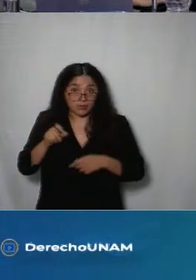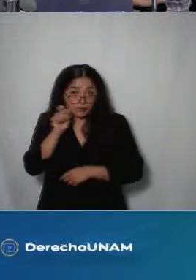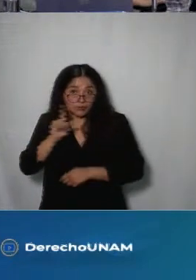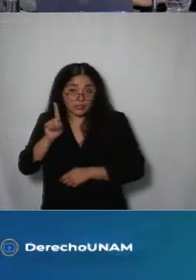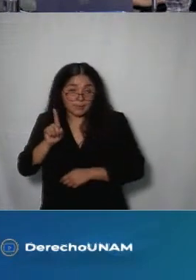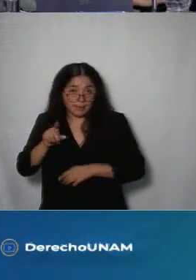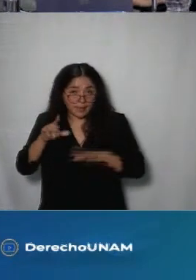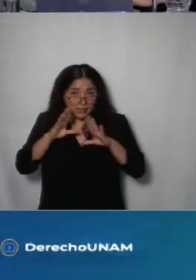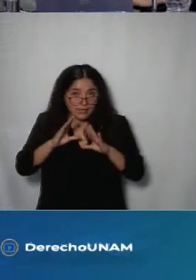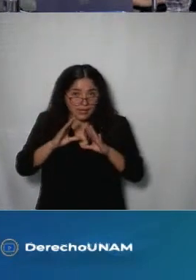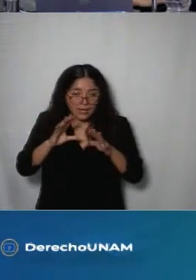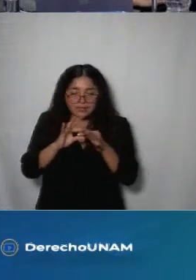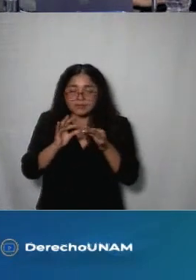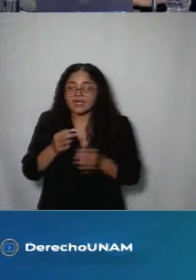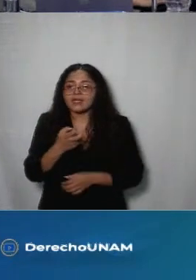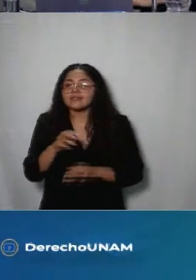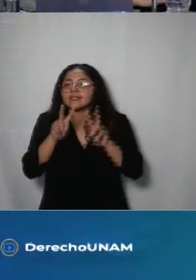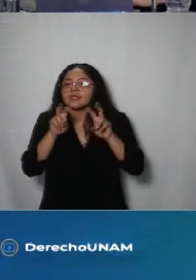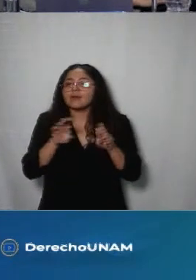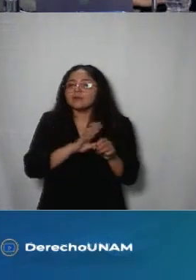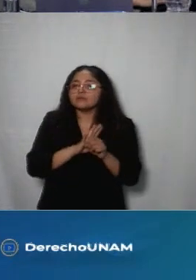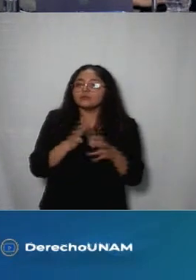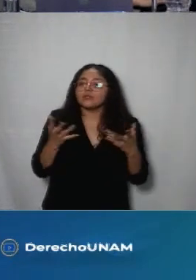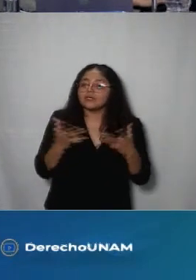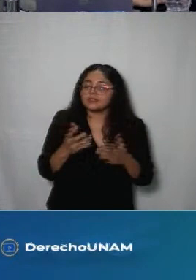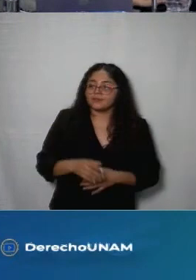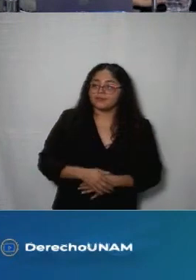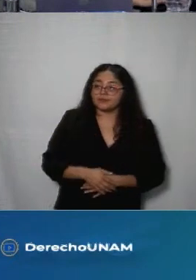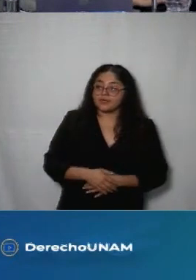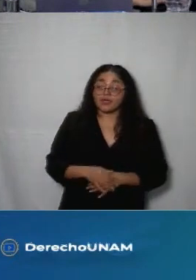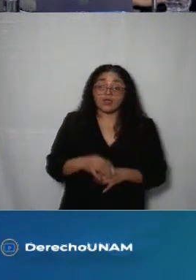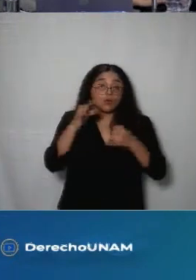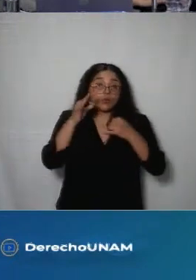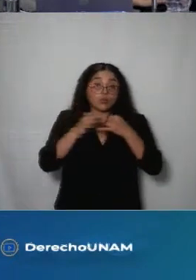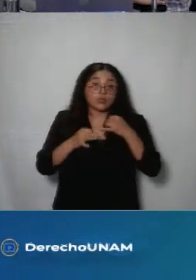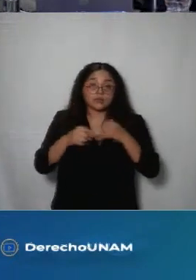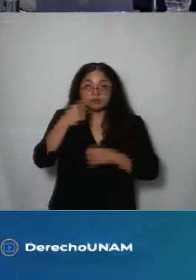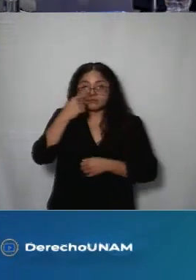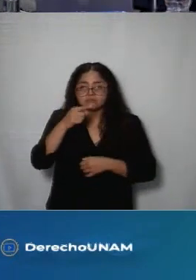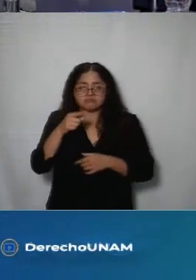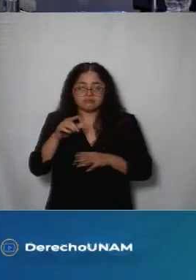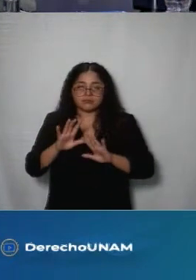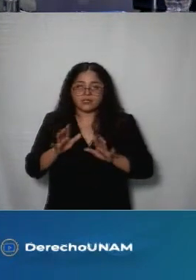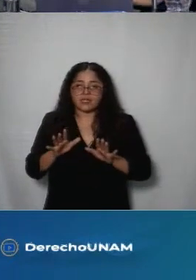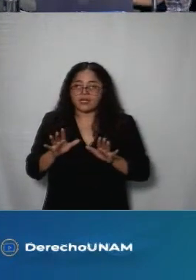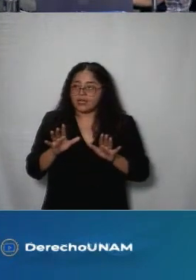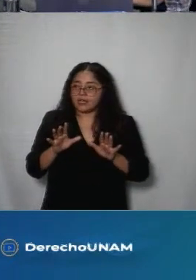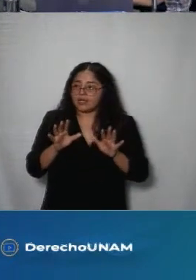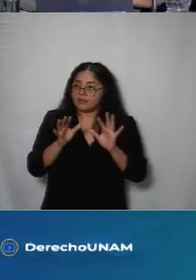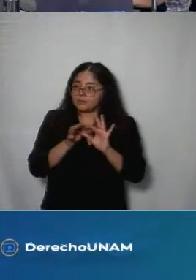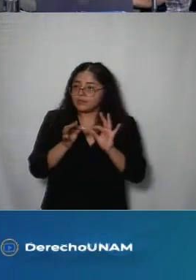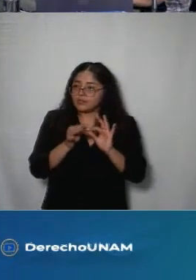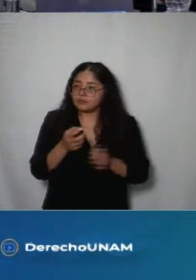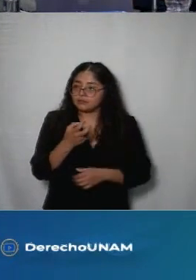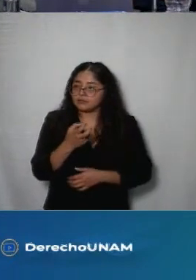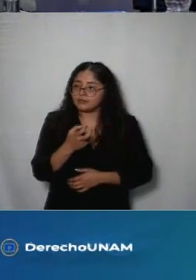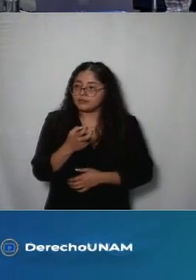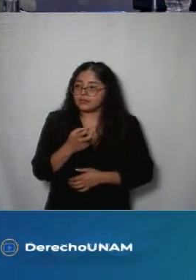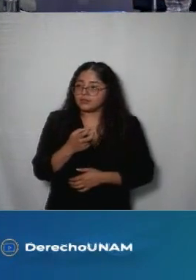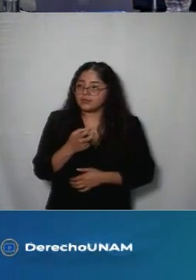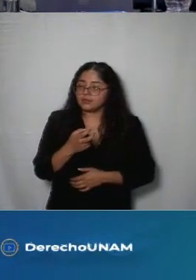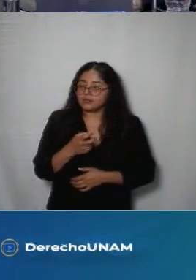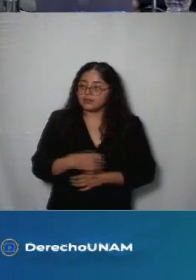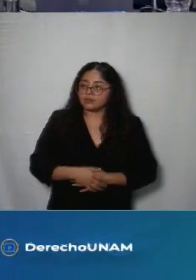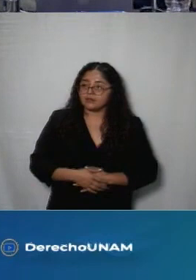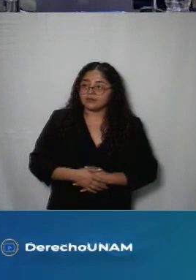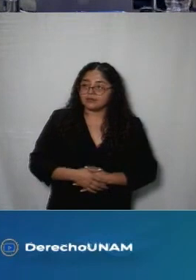Consultoras también al respecto de este tema y finalmente para cerrar a pesar de que están en el orden distinto por las